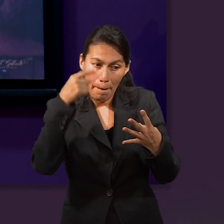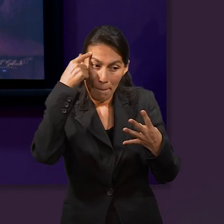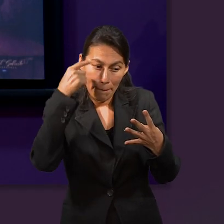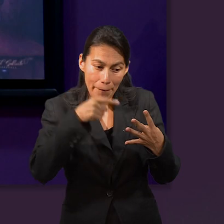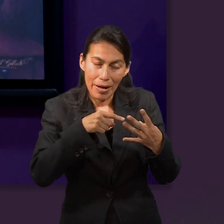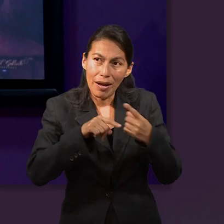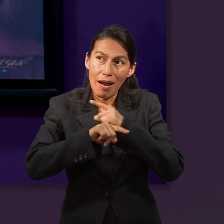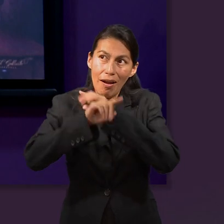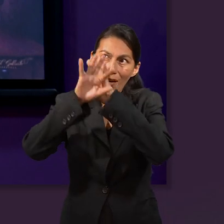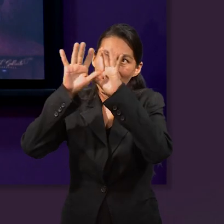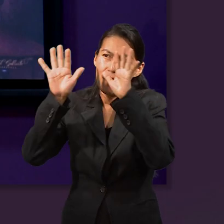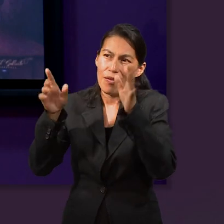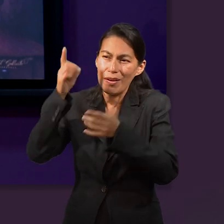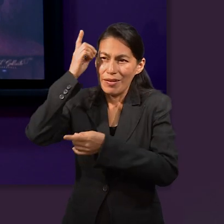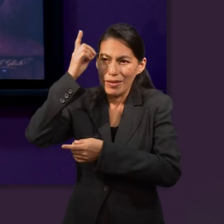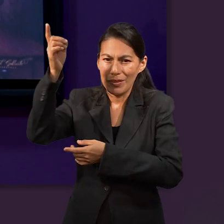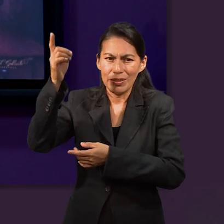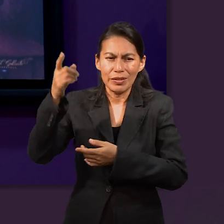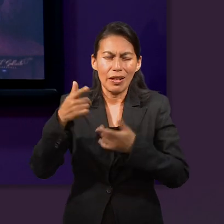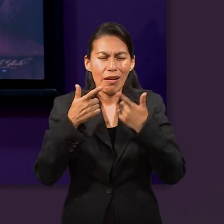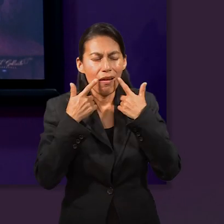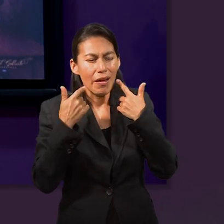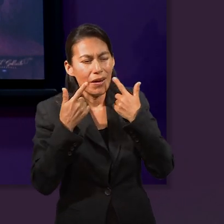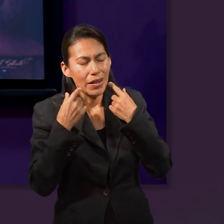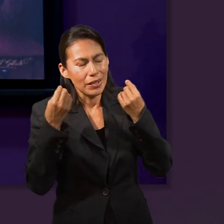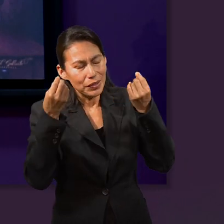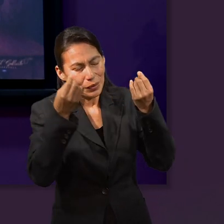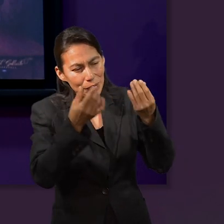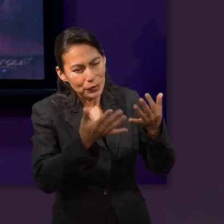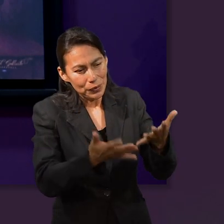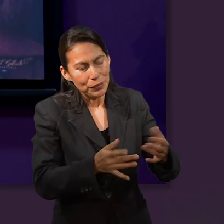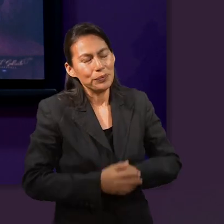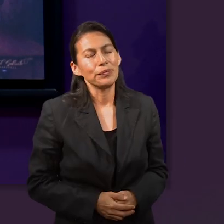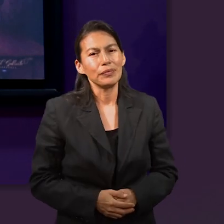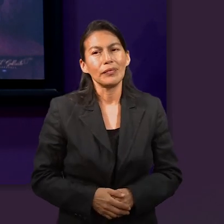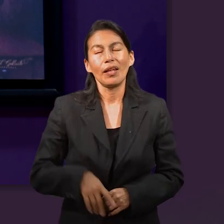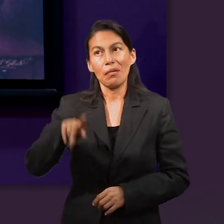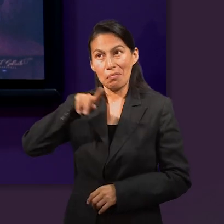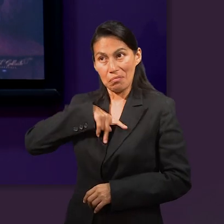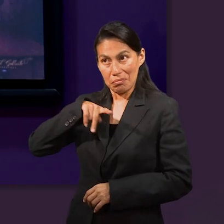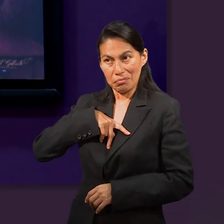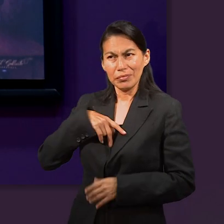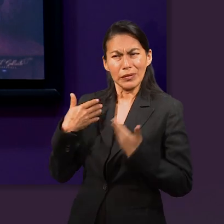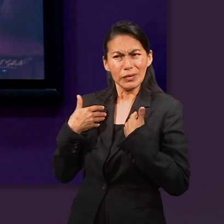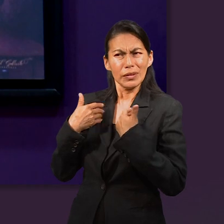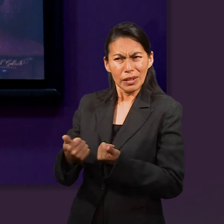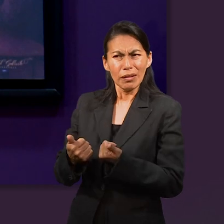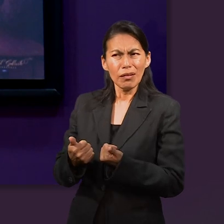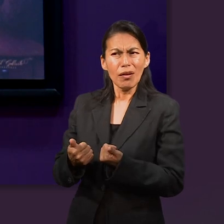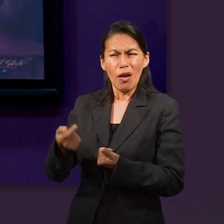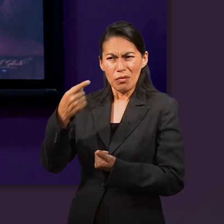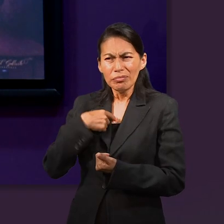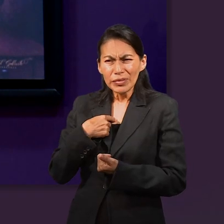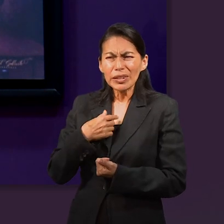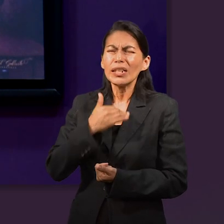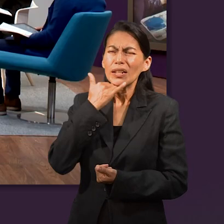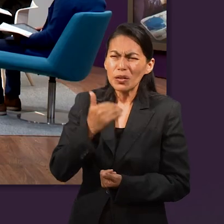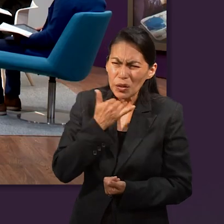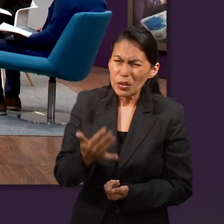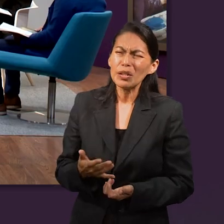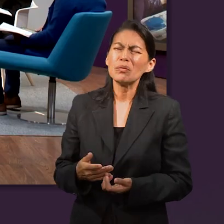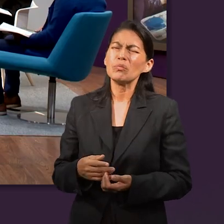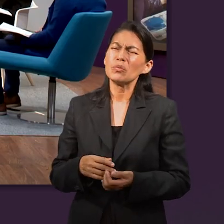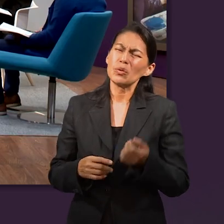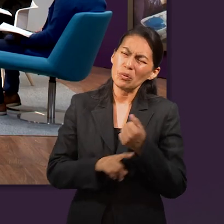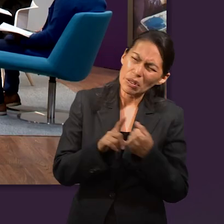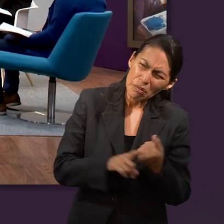redundarían para gloria de Dios. La gracia interviniendo y es una garantía para mí también que a